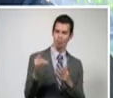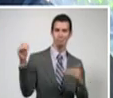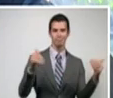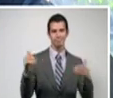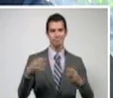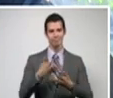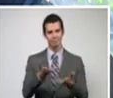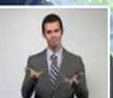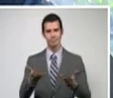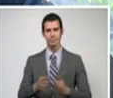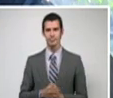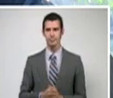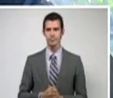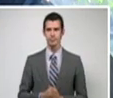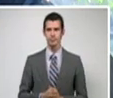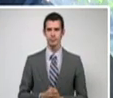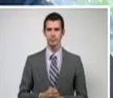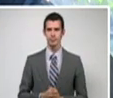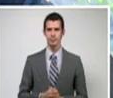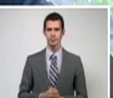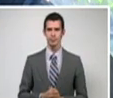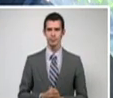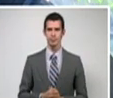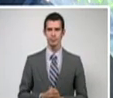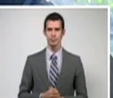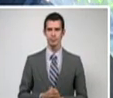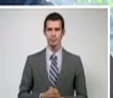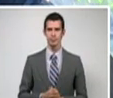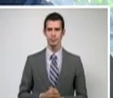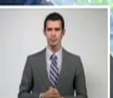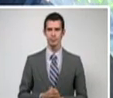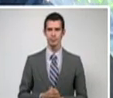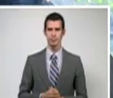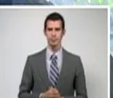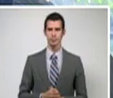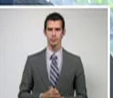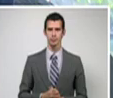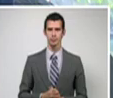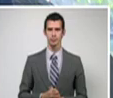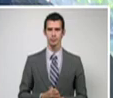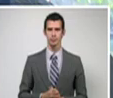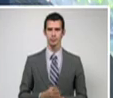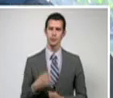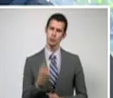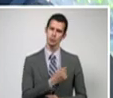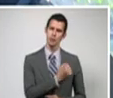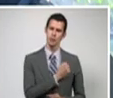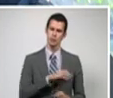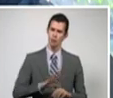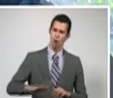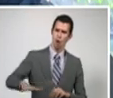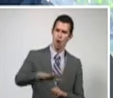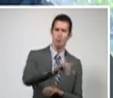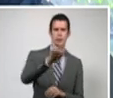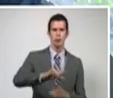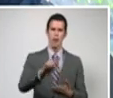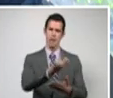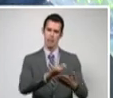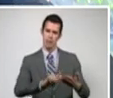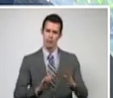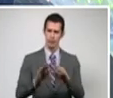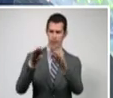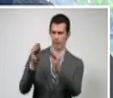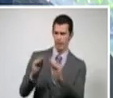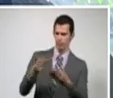queremos que esa fiesta que todos los intelectuales cubanos vamos a celebrar sea en primer lugar